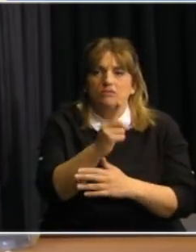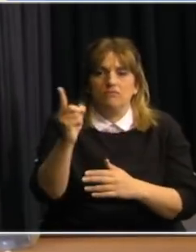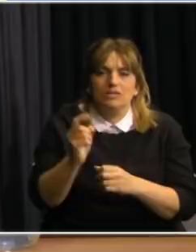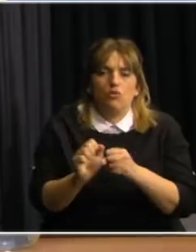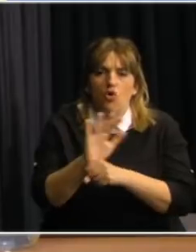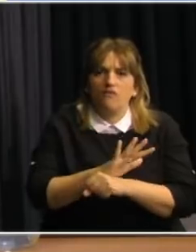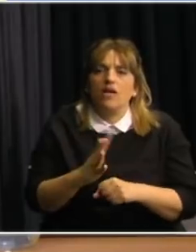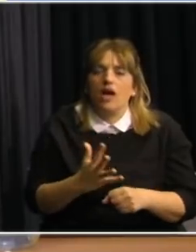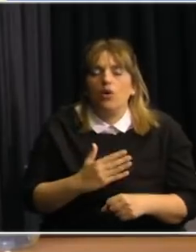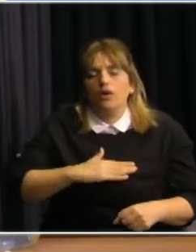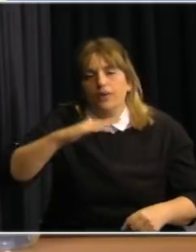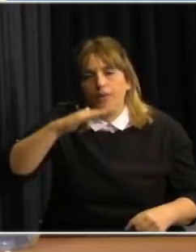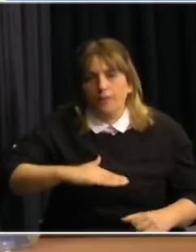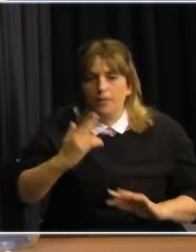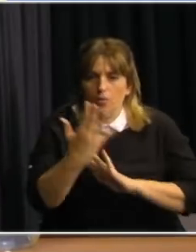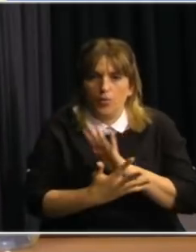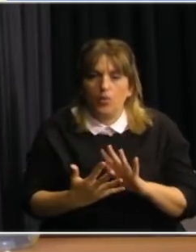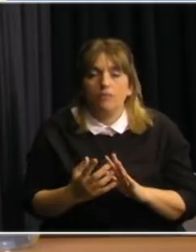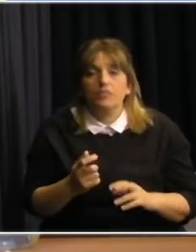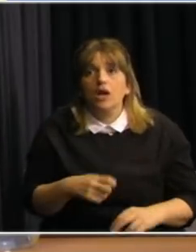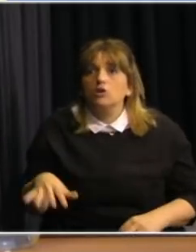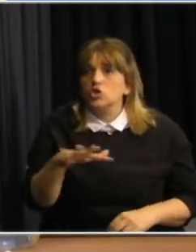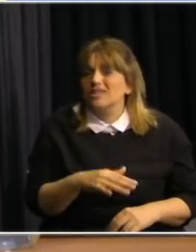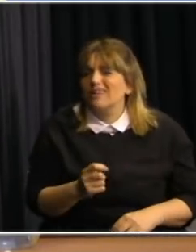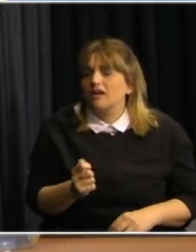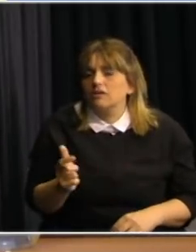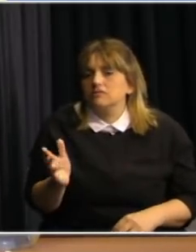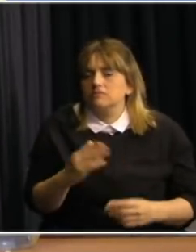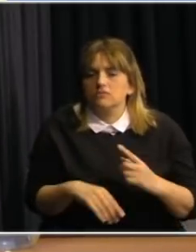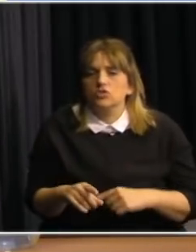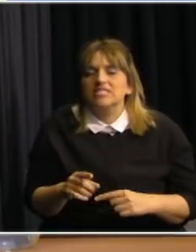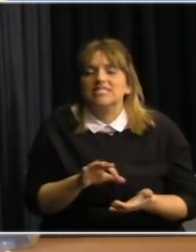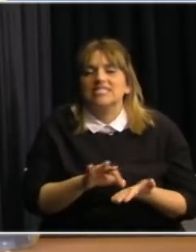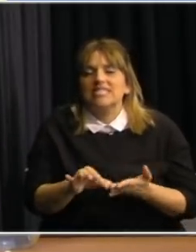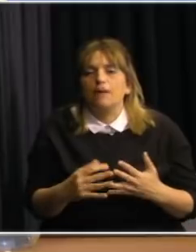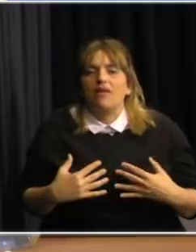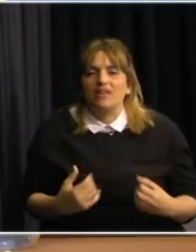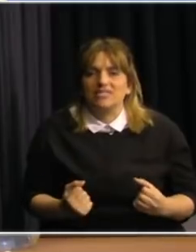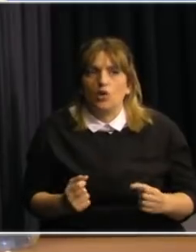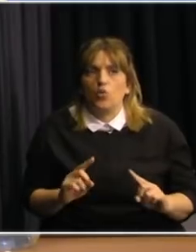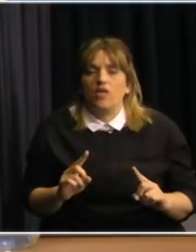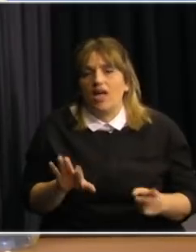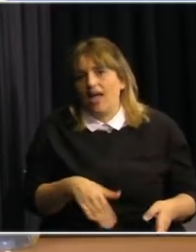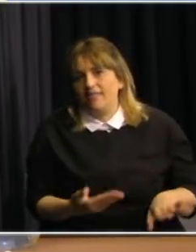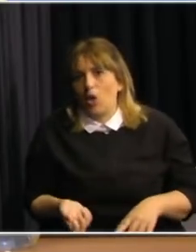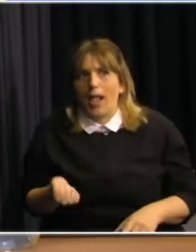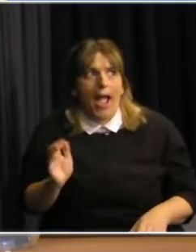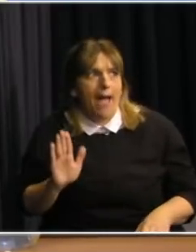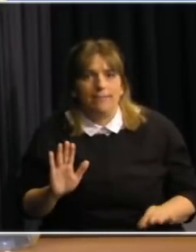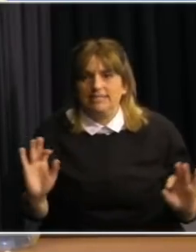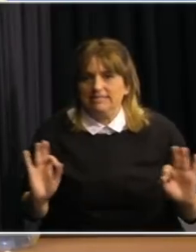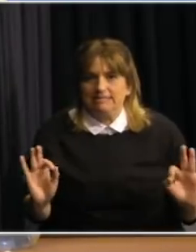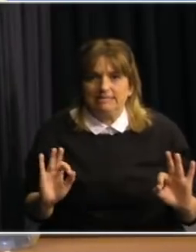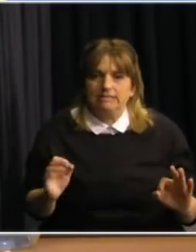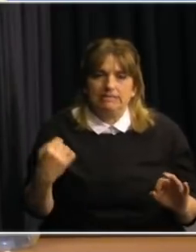La sociedad está funcionando casi a pleno. El sistema de salud no se ha visto hasta el momento amenazado. Hay